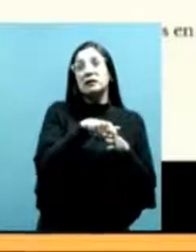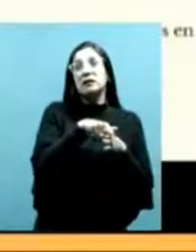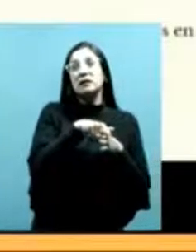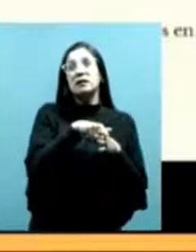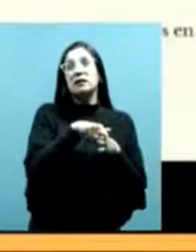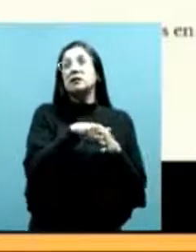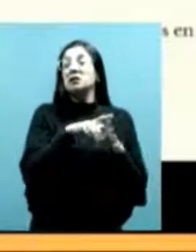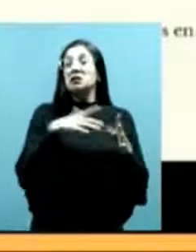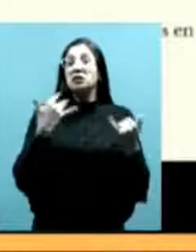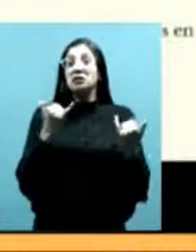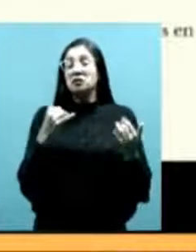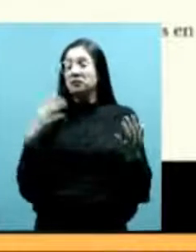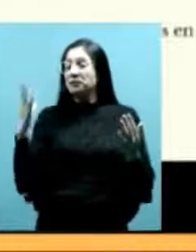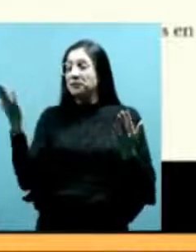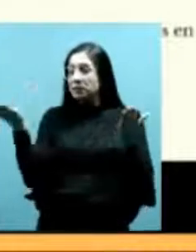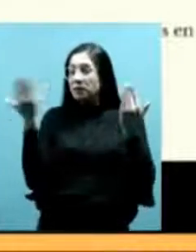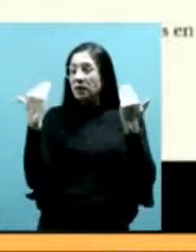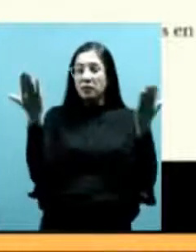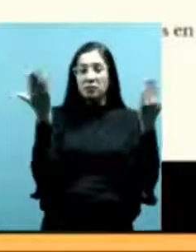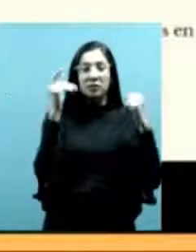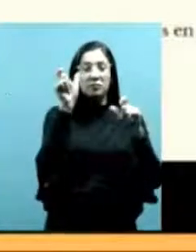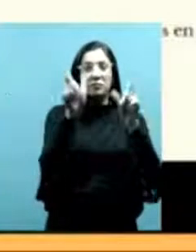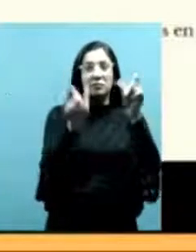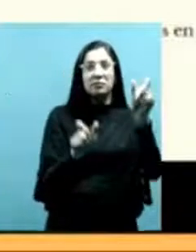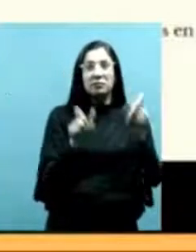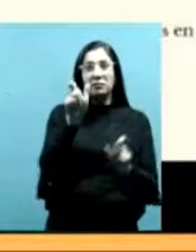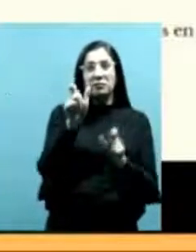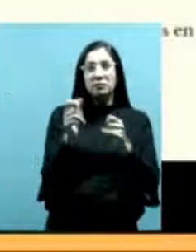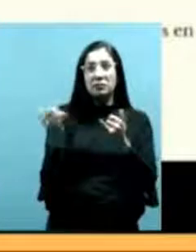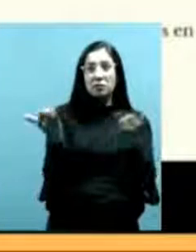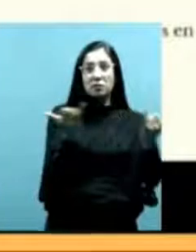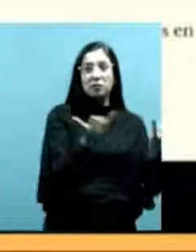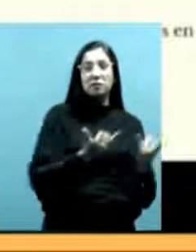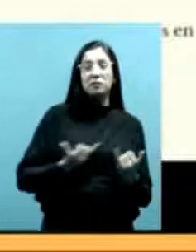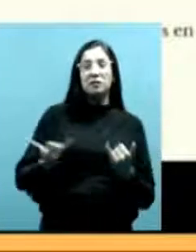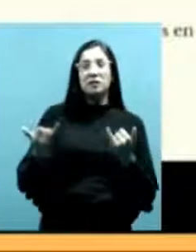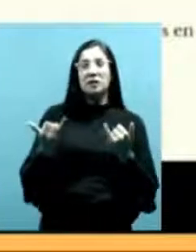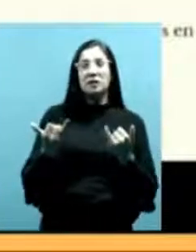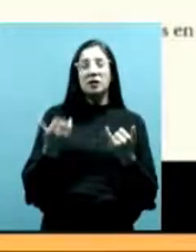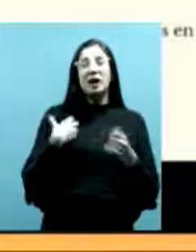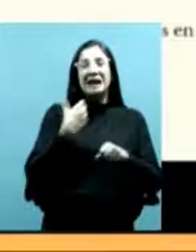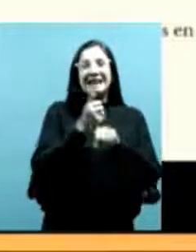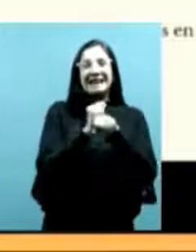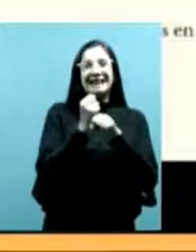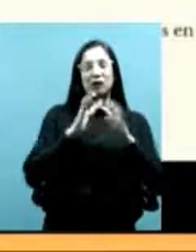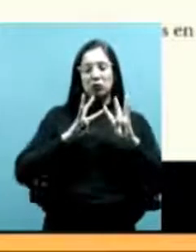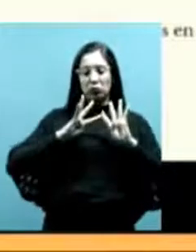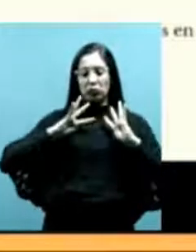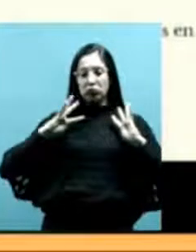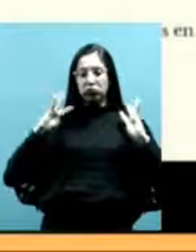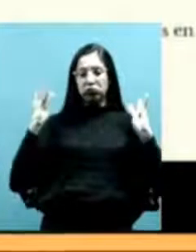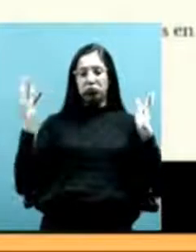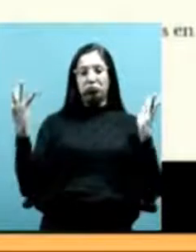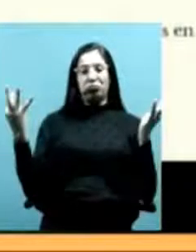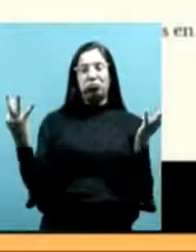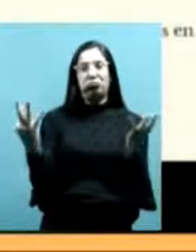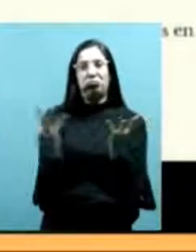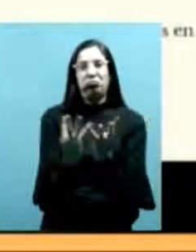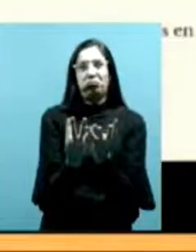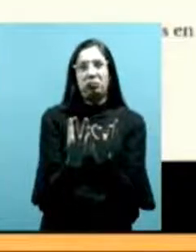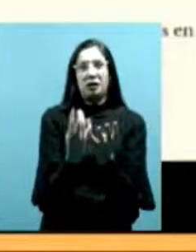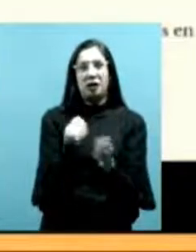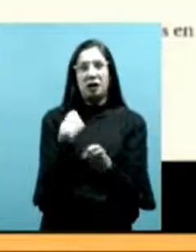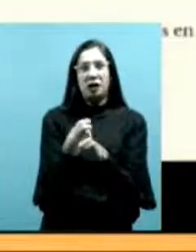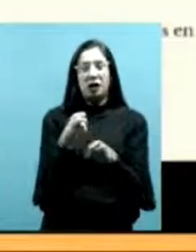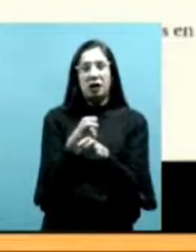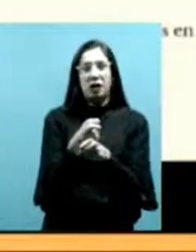a toda la gente que estaba ahí y los encerró a todos dice hizo un corral como si fuera un corralón así los pusieron